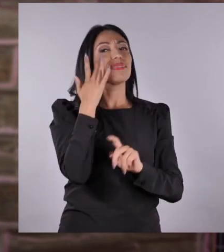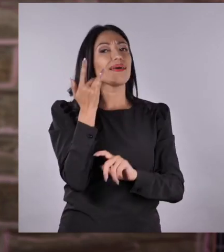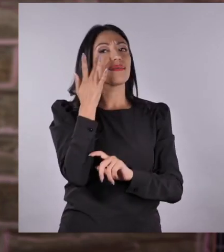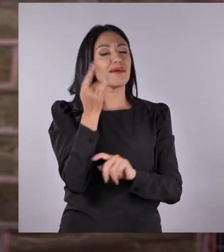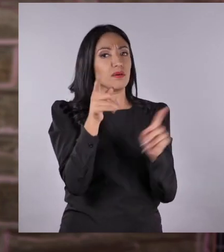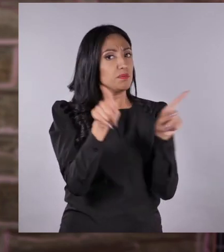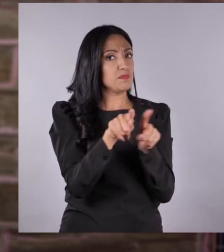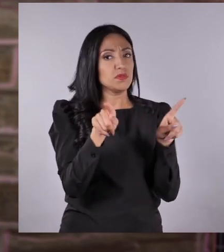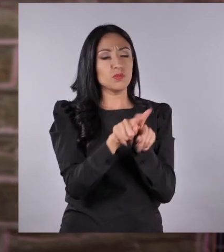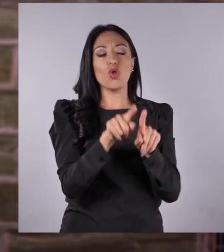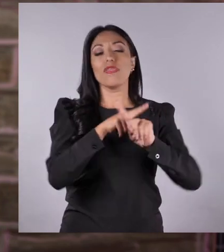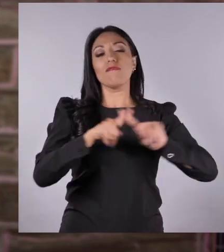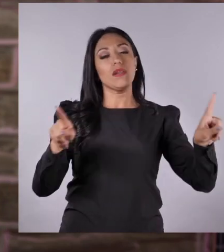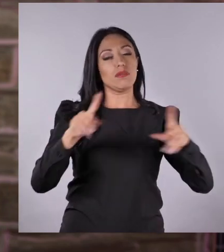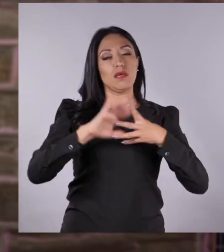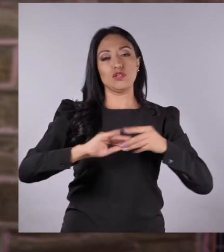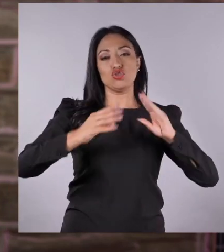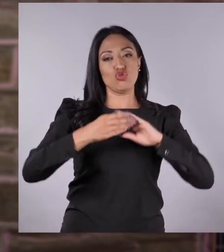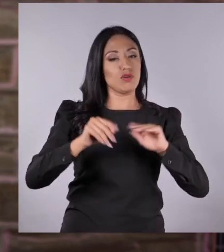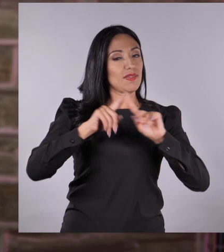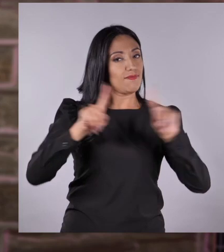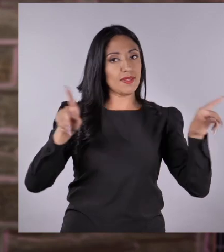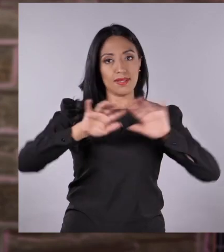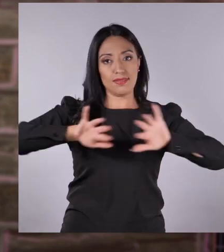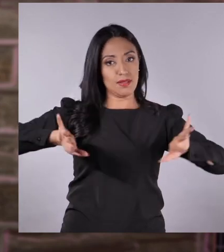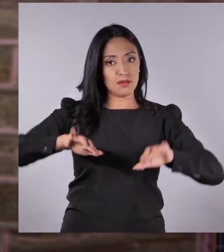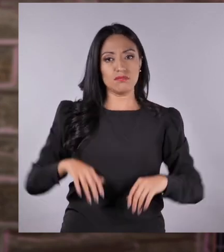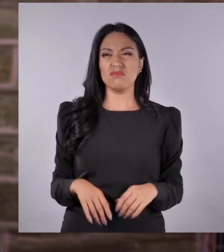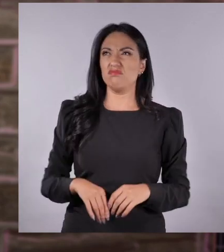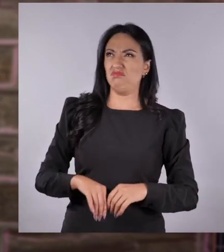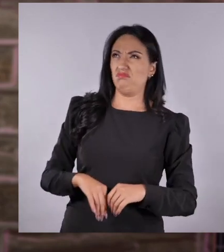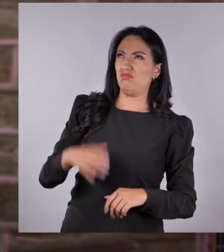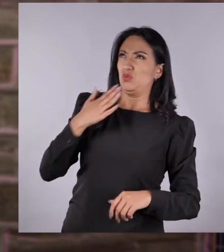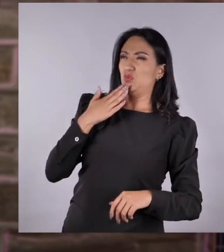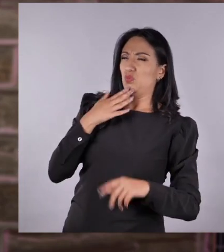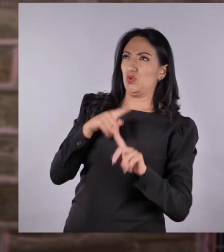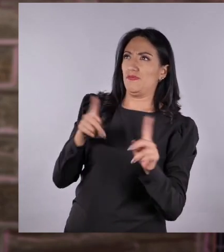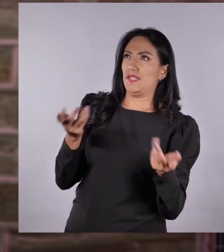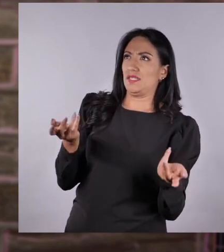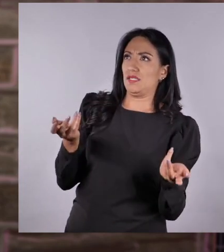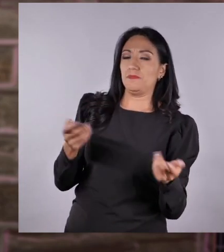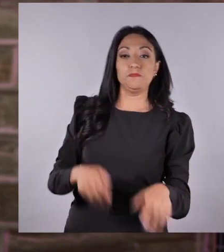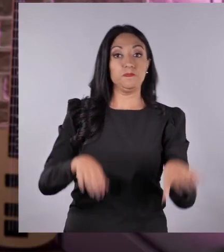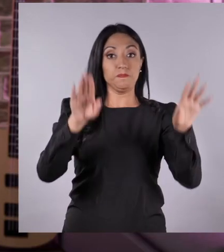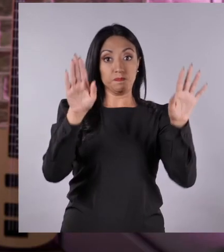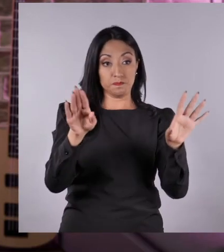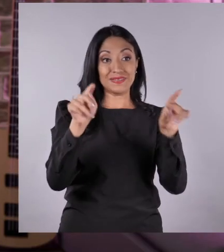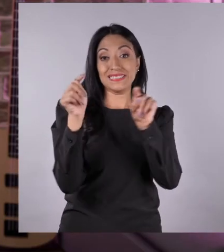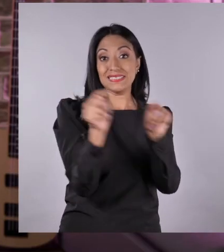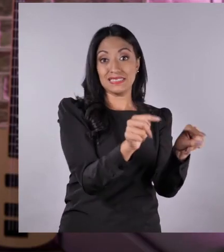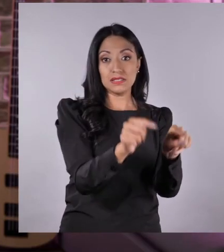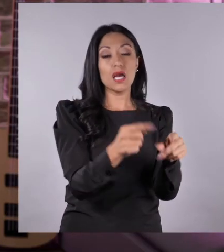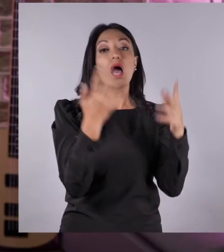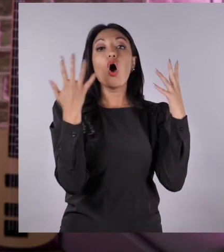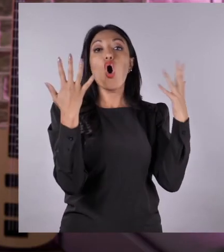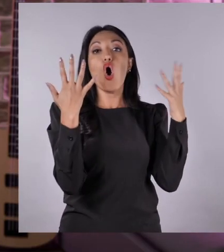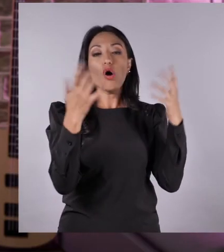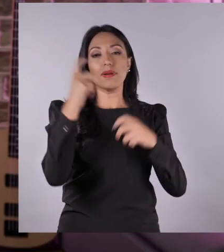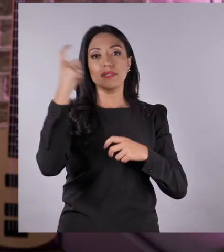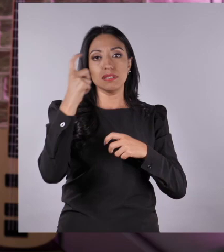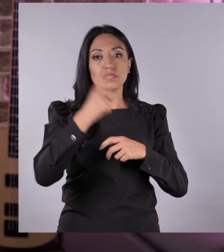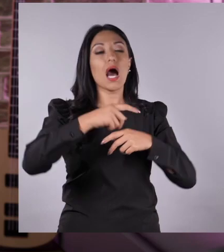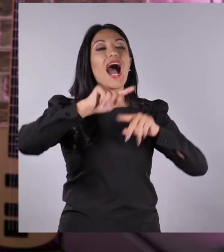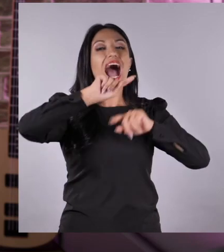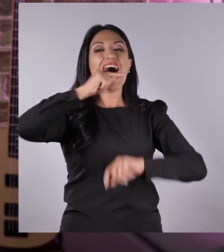afroecuatoriana, la historia fue distinta. ¿Y ahí qué pasó, Nick? Pues que necesitaban